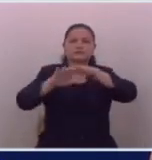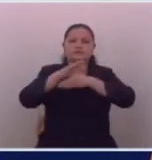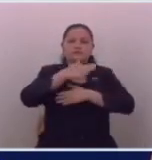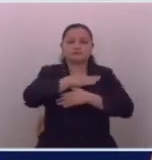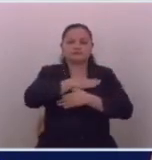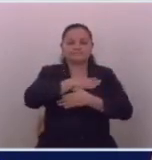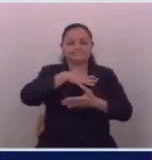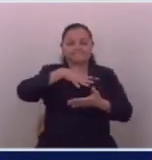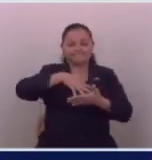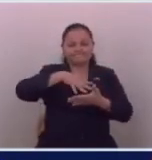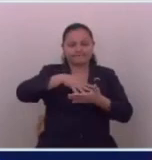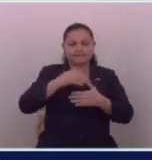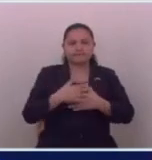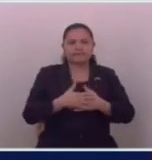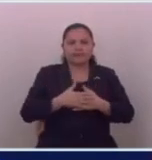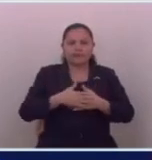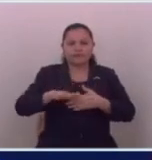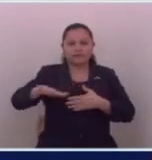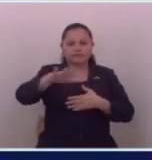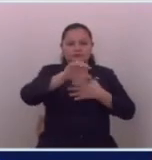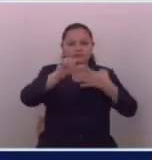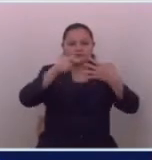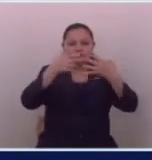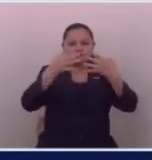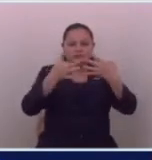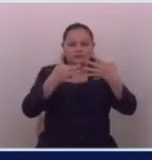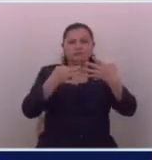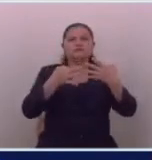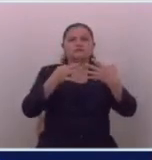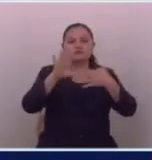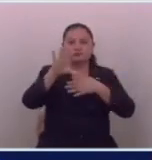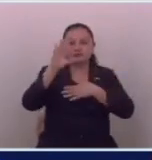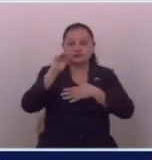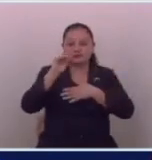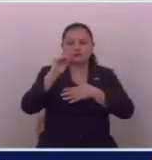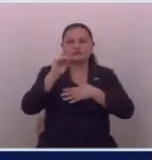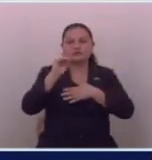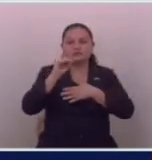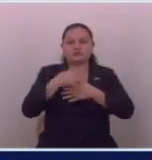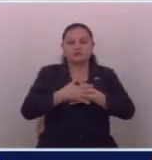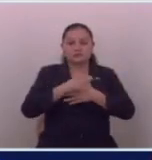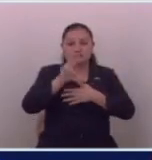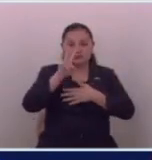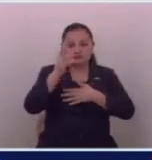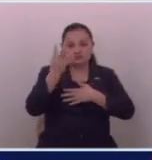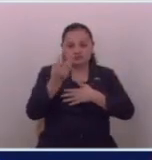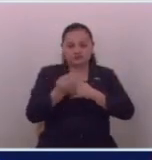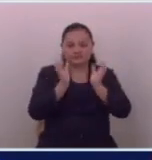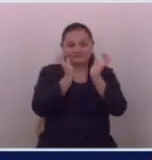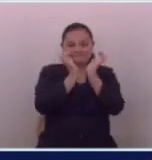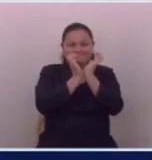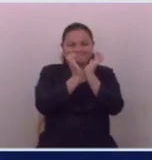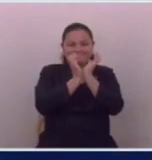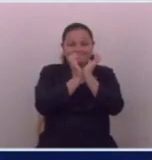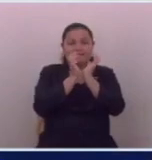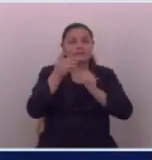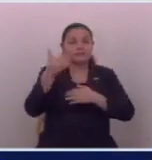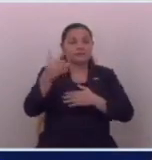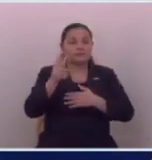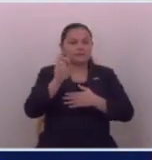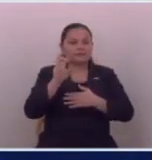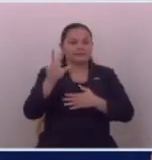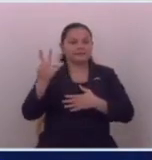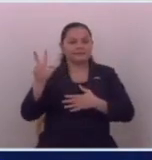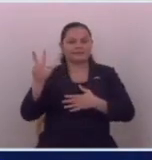de nuestra población. Dado en el Salón Azul del Palacio Legislativo, a los dos días del mes de mayo del año